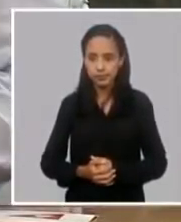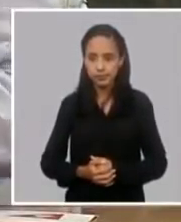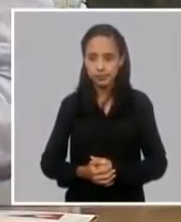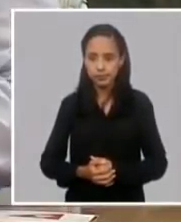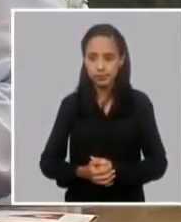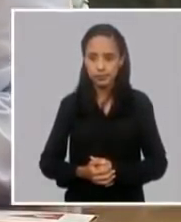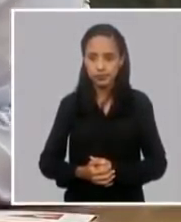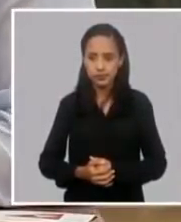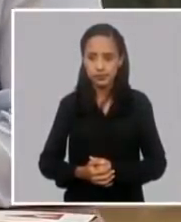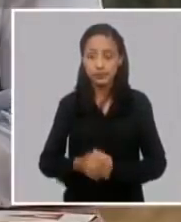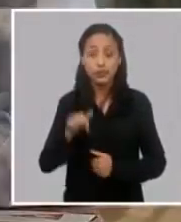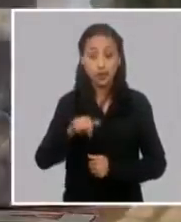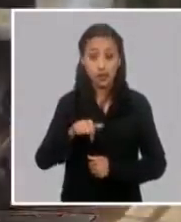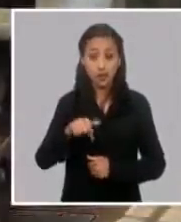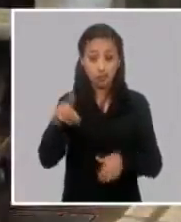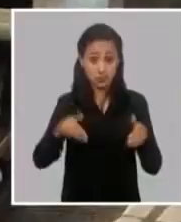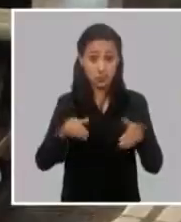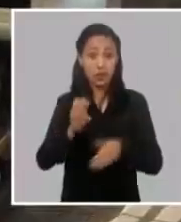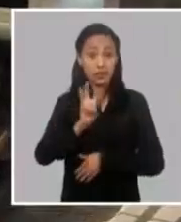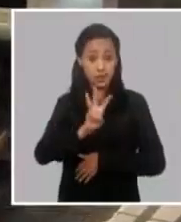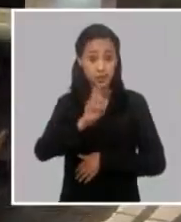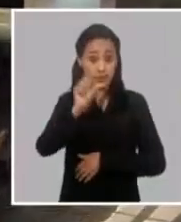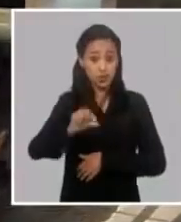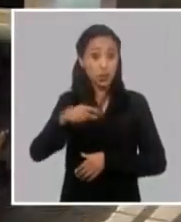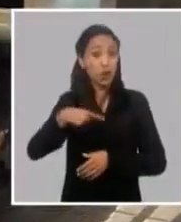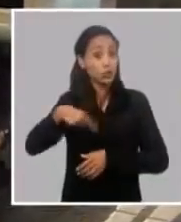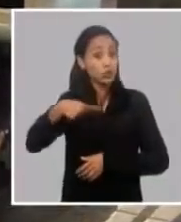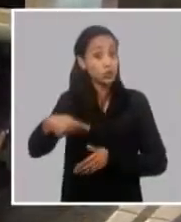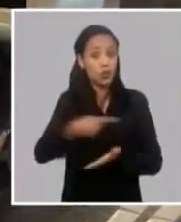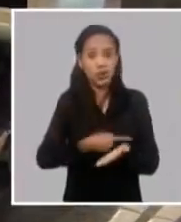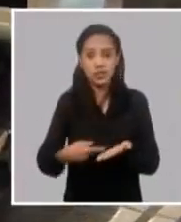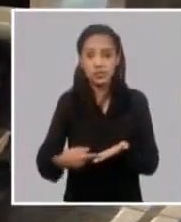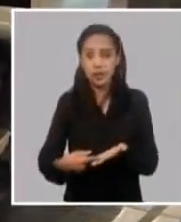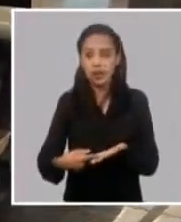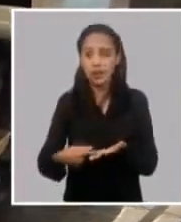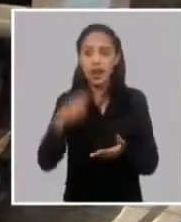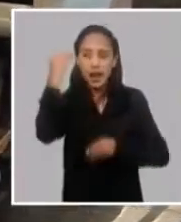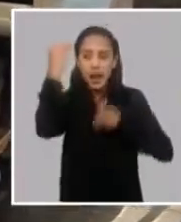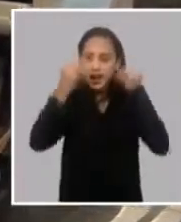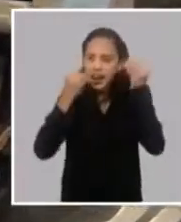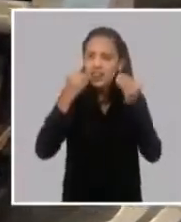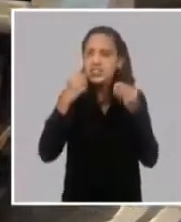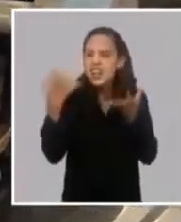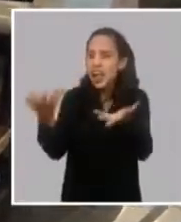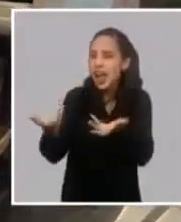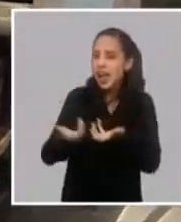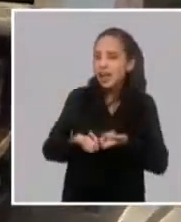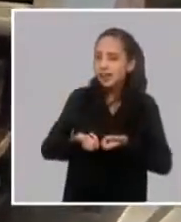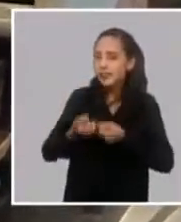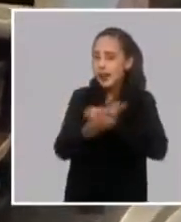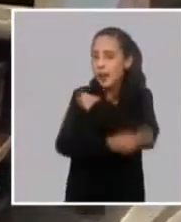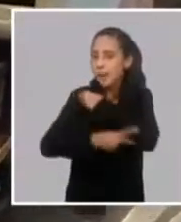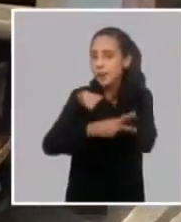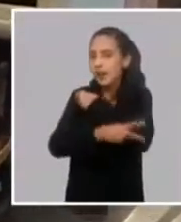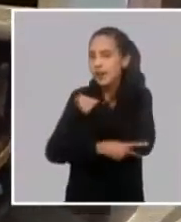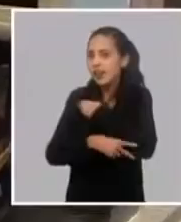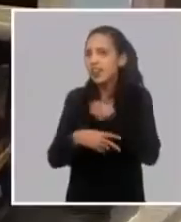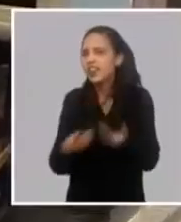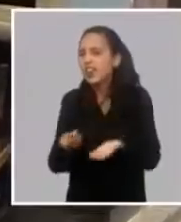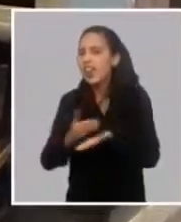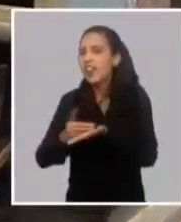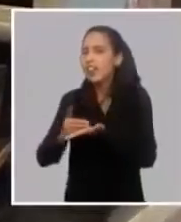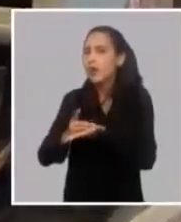que todas las semanas tenemos que hacer un análisis de lo que entra al país lo que debemos y lo que necesitamos.